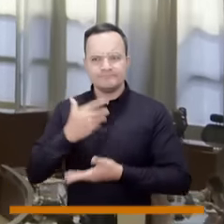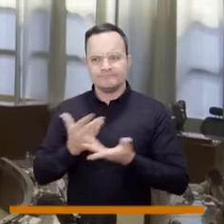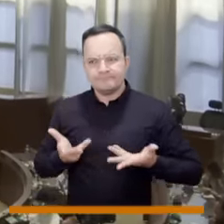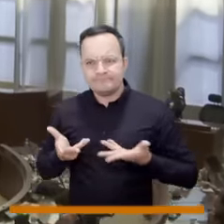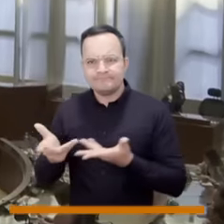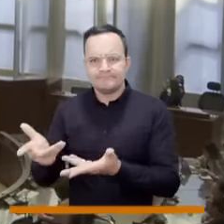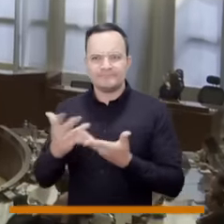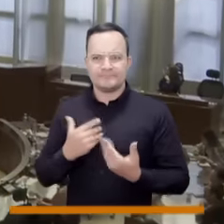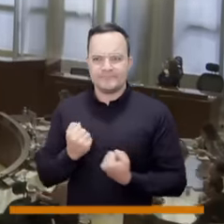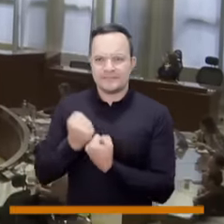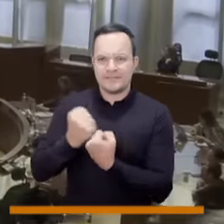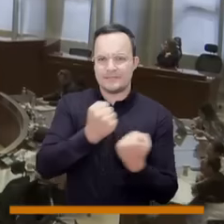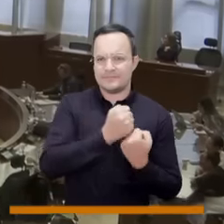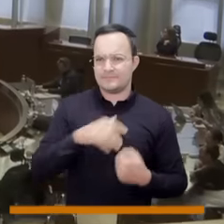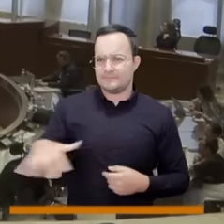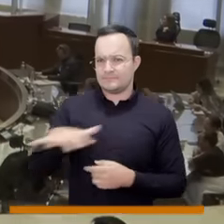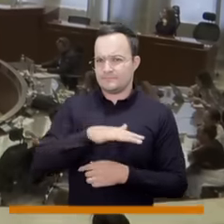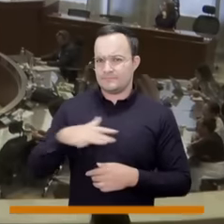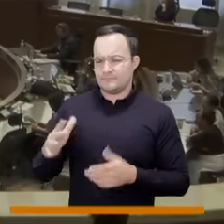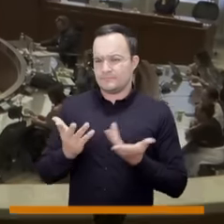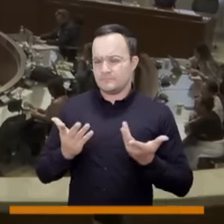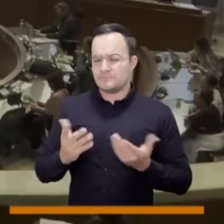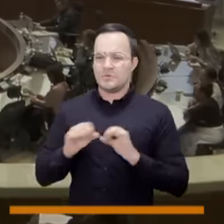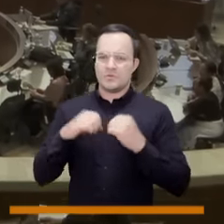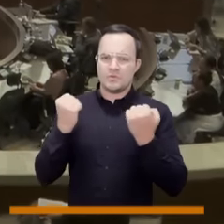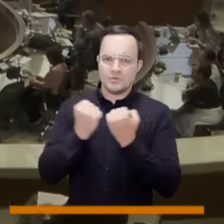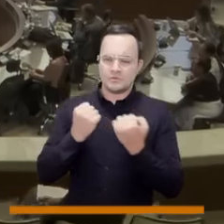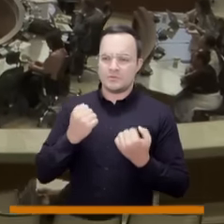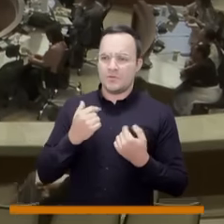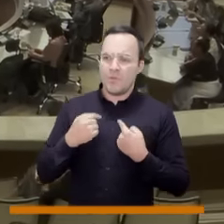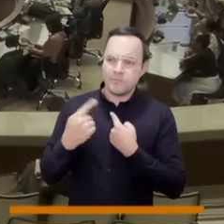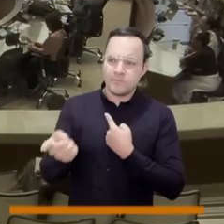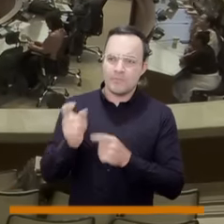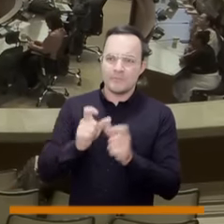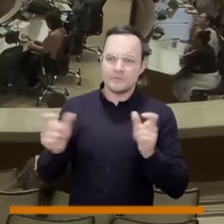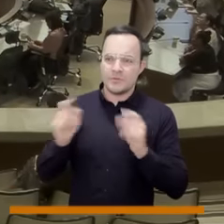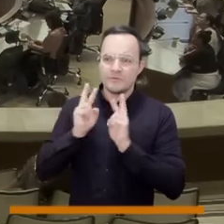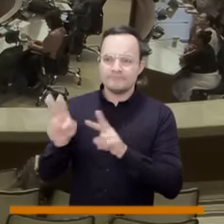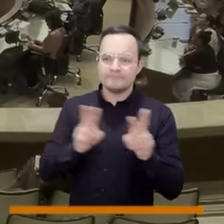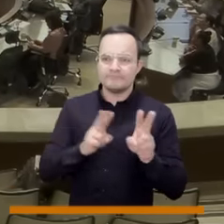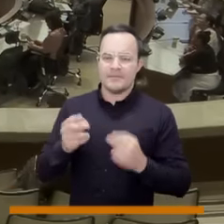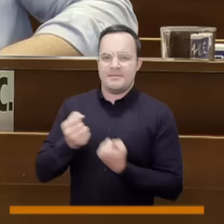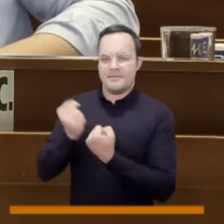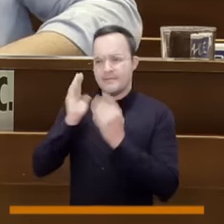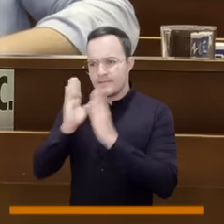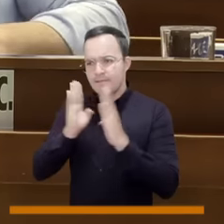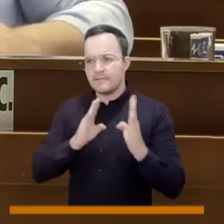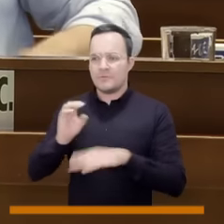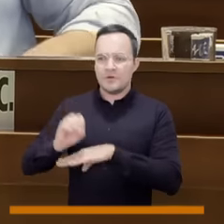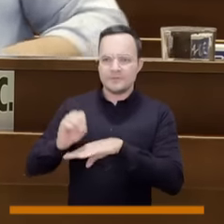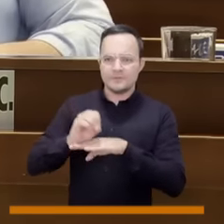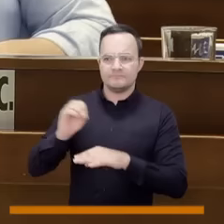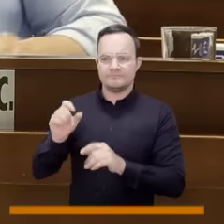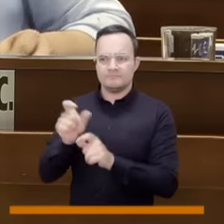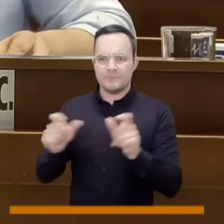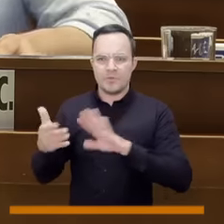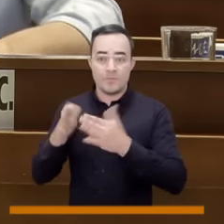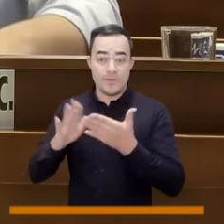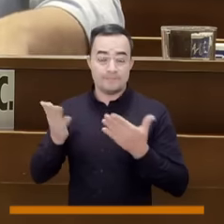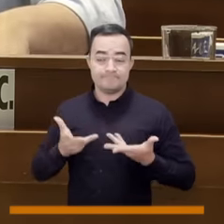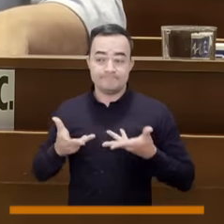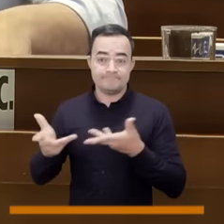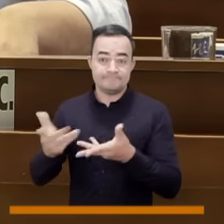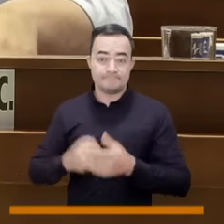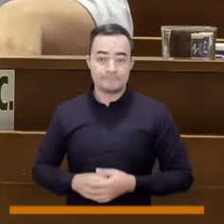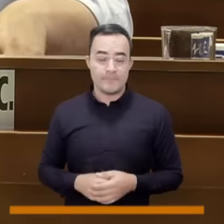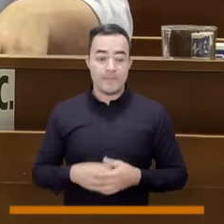gente, servirle a la comunidad, servirle a las diferentes organizaciones y asociaciones de personas. Y estamos muy cerca